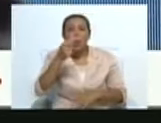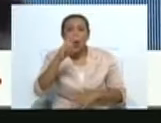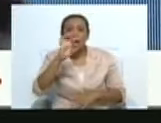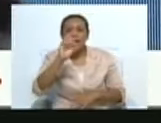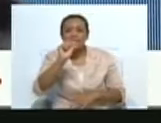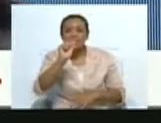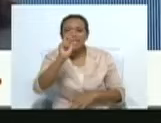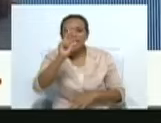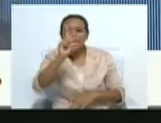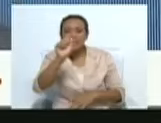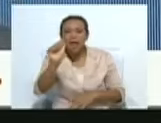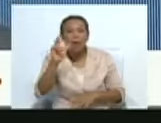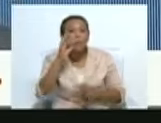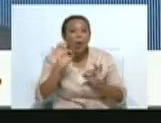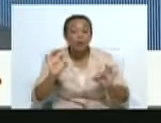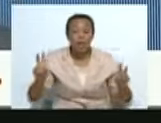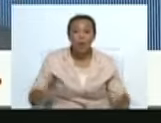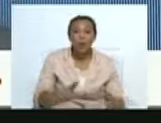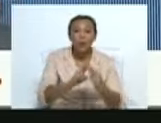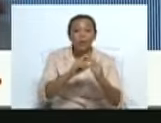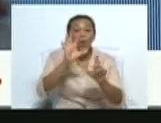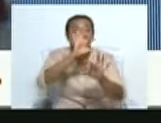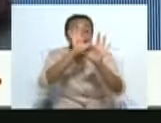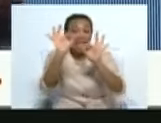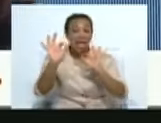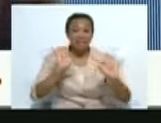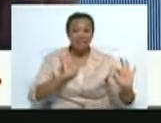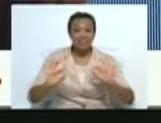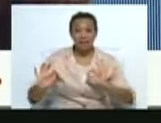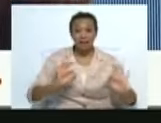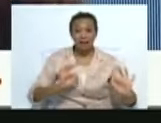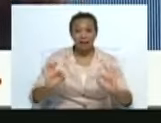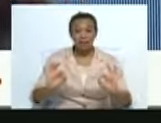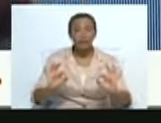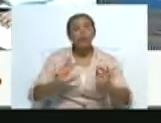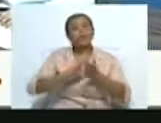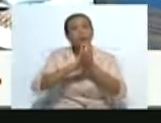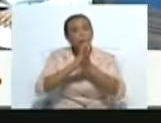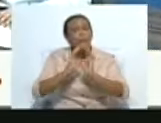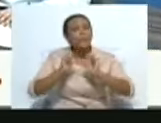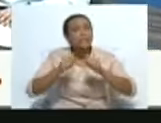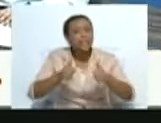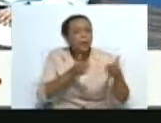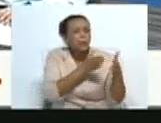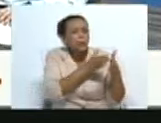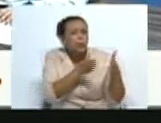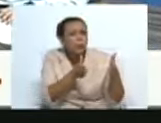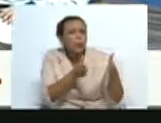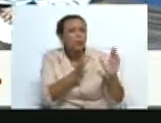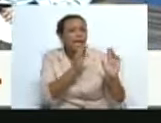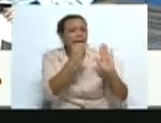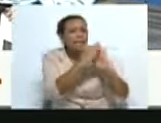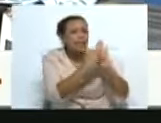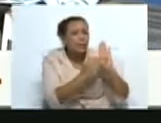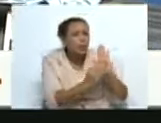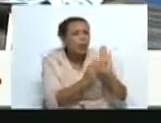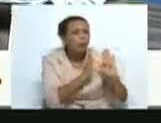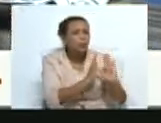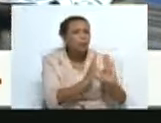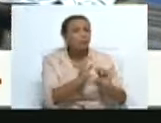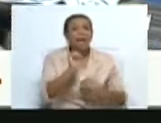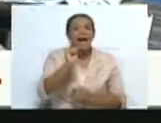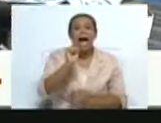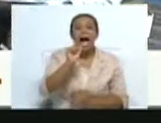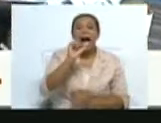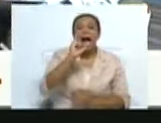sido parte de este maravilloso encuentro de teatro. Iniciamos así por este orden para no alterar el mismo. Alice